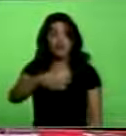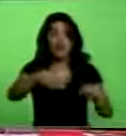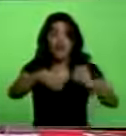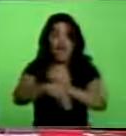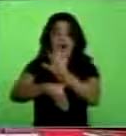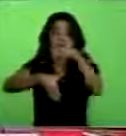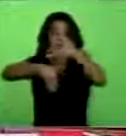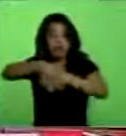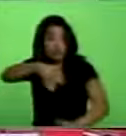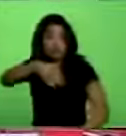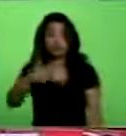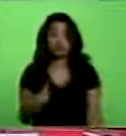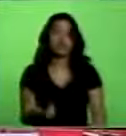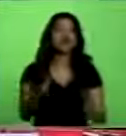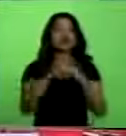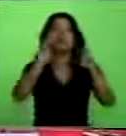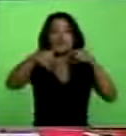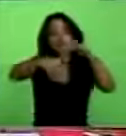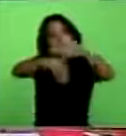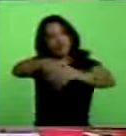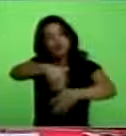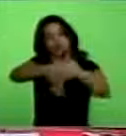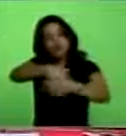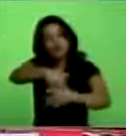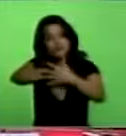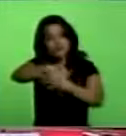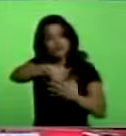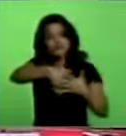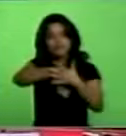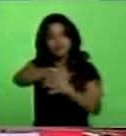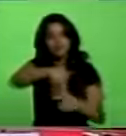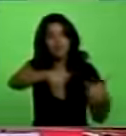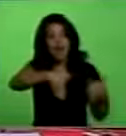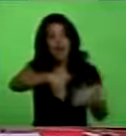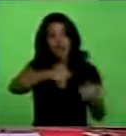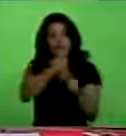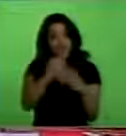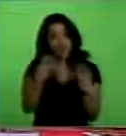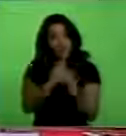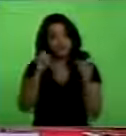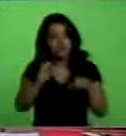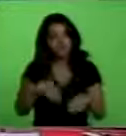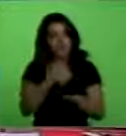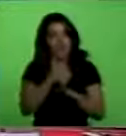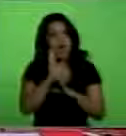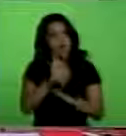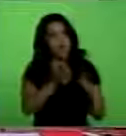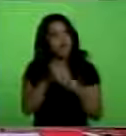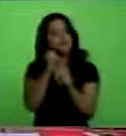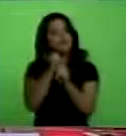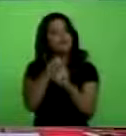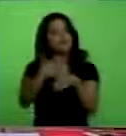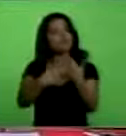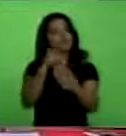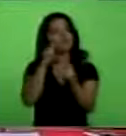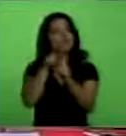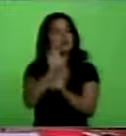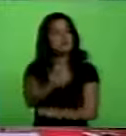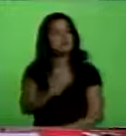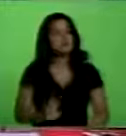Albasur, todo lo que diga sur es nuestro camino. Así que realmente aquí,